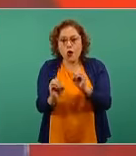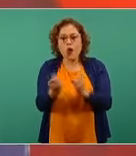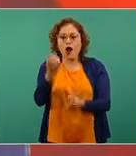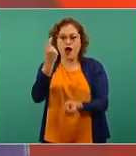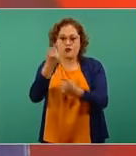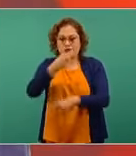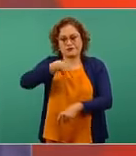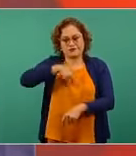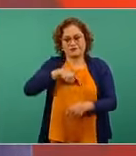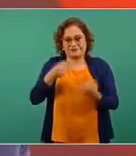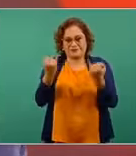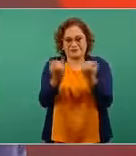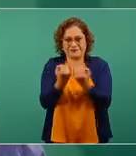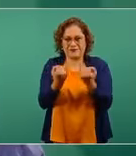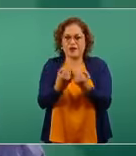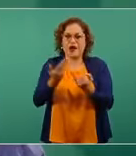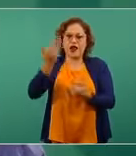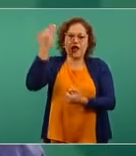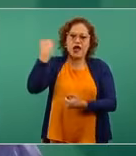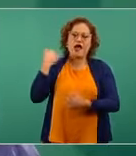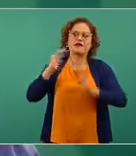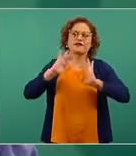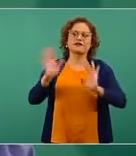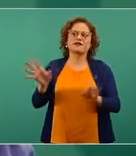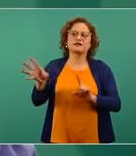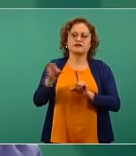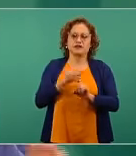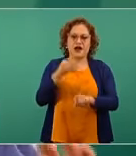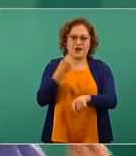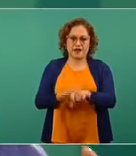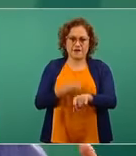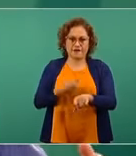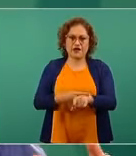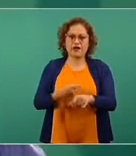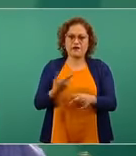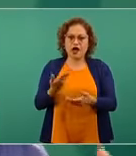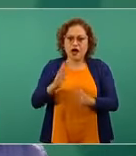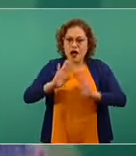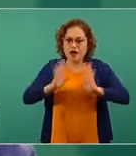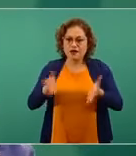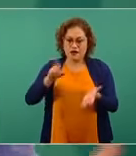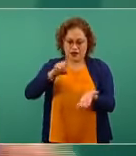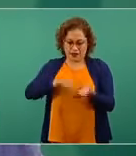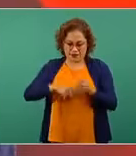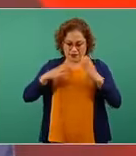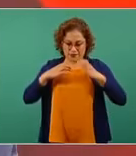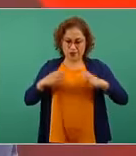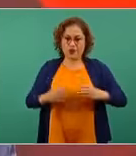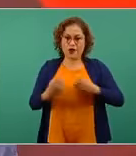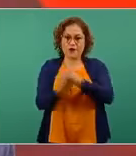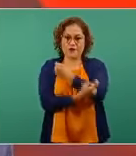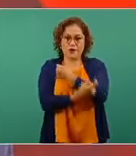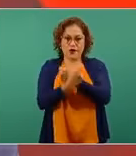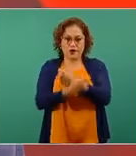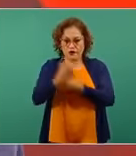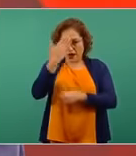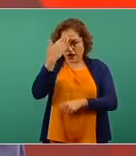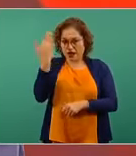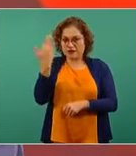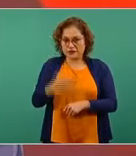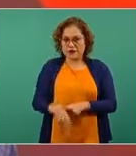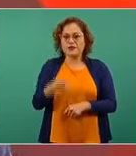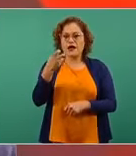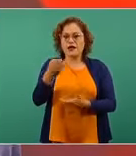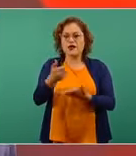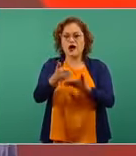ya nos enfermamos y desarrollamos anticuerpos, entonces se logra que el virus ya no se pueda transmitir entre las personas,